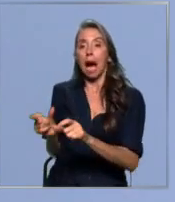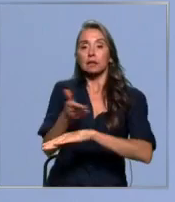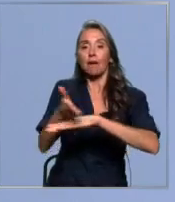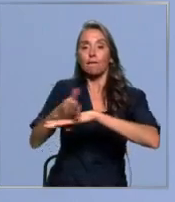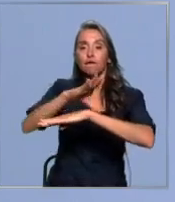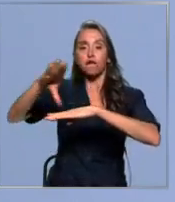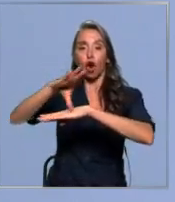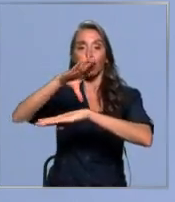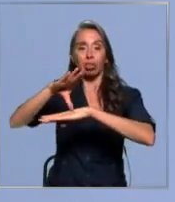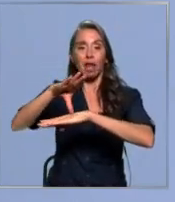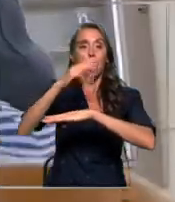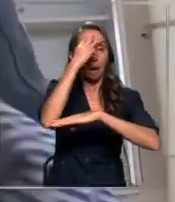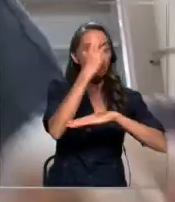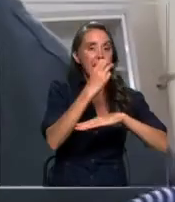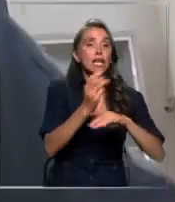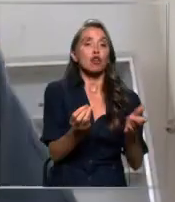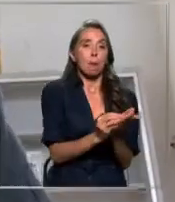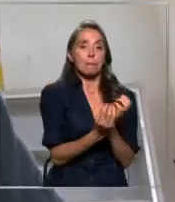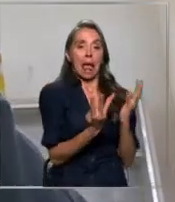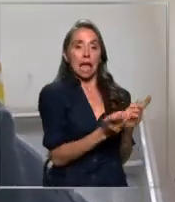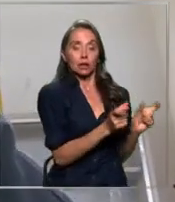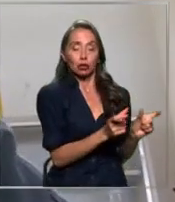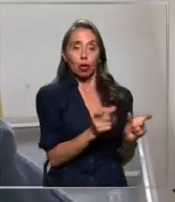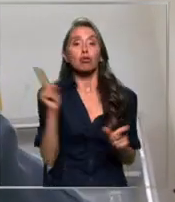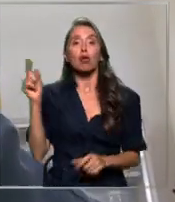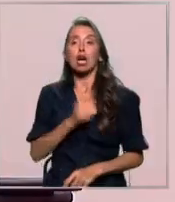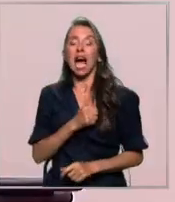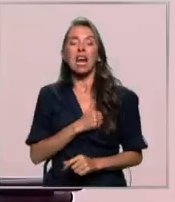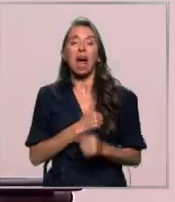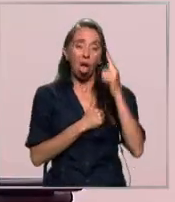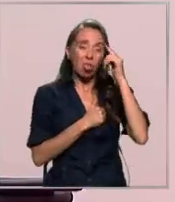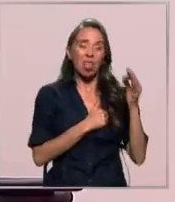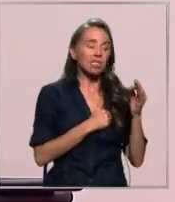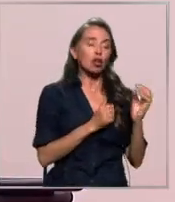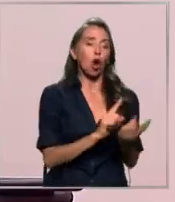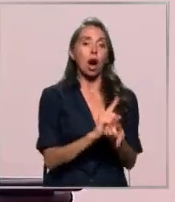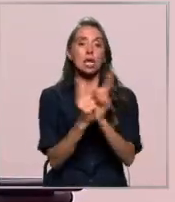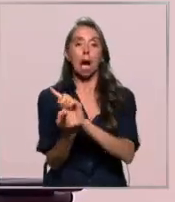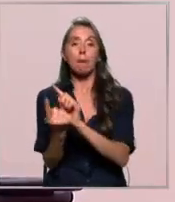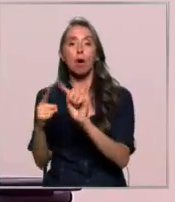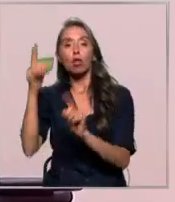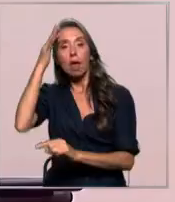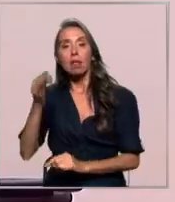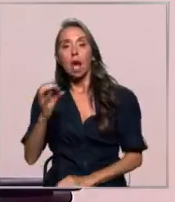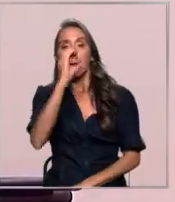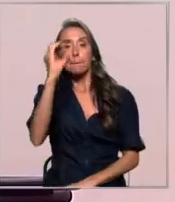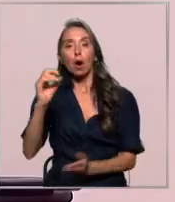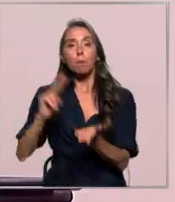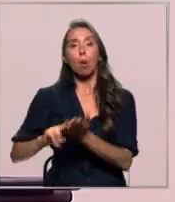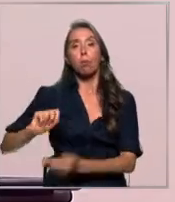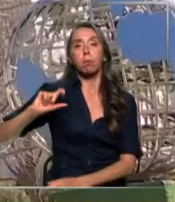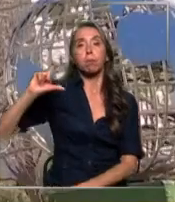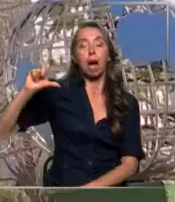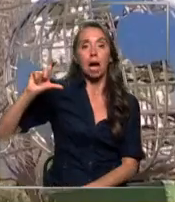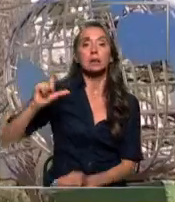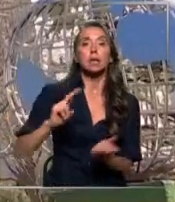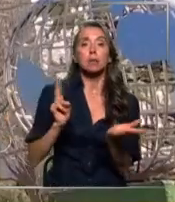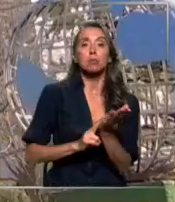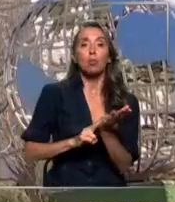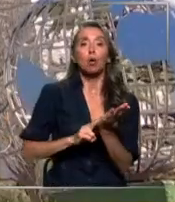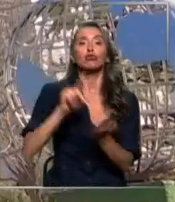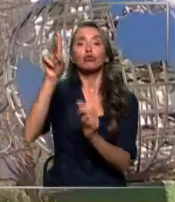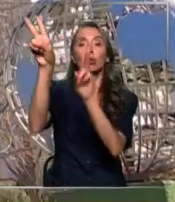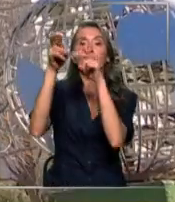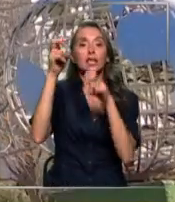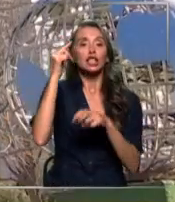países, pero ahora desechó esa opción y decidió adoptar la medida. Una decisión que se suma a la de imponer aranceles a